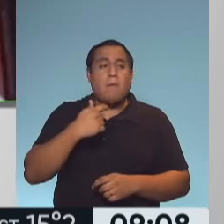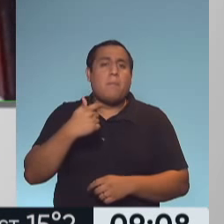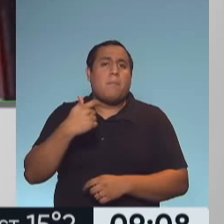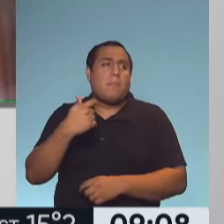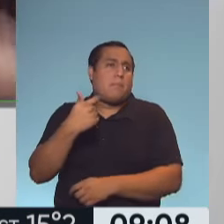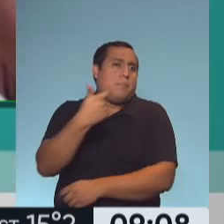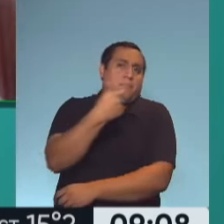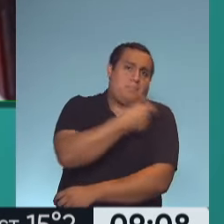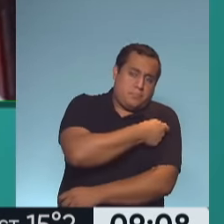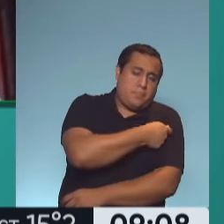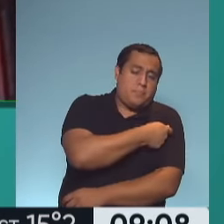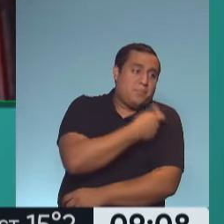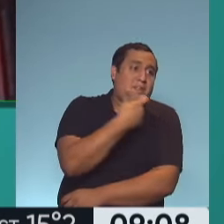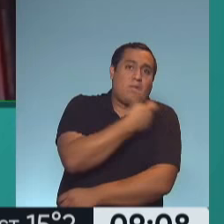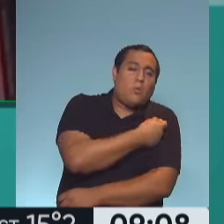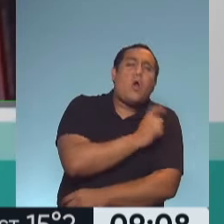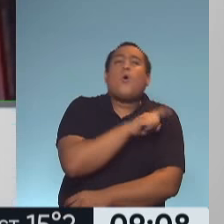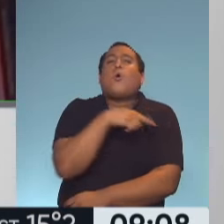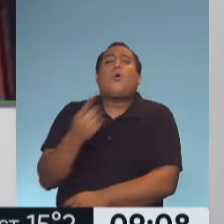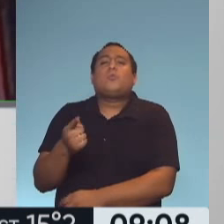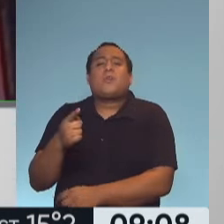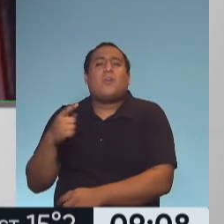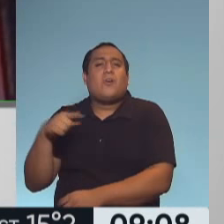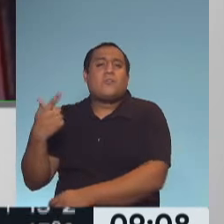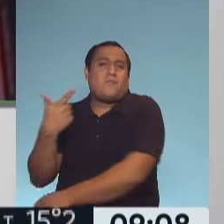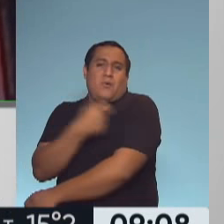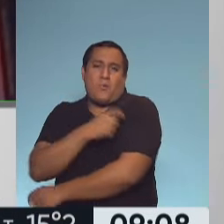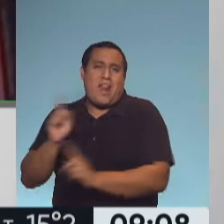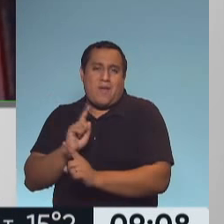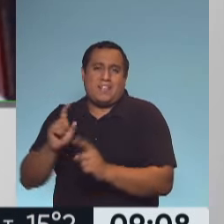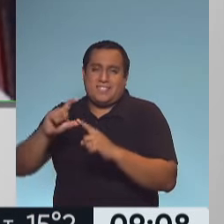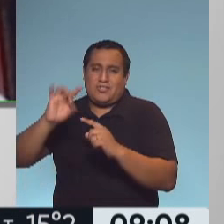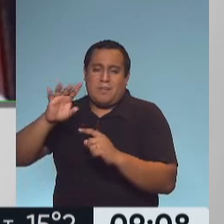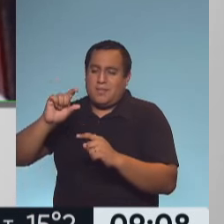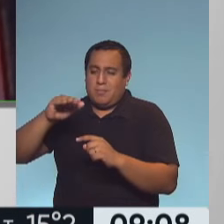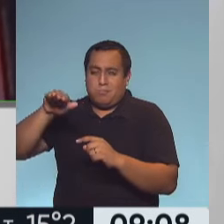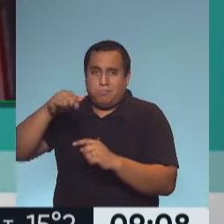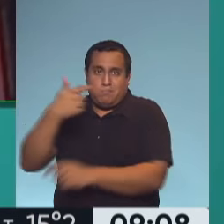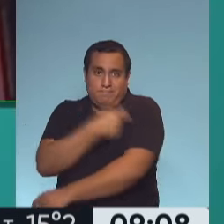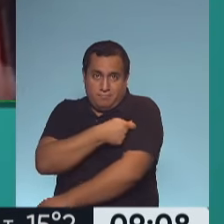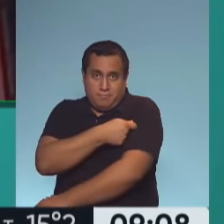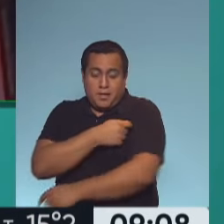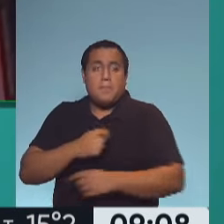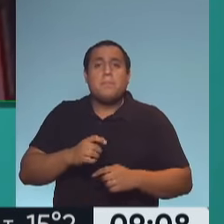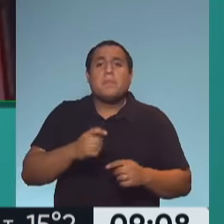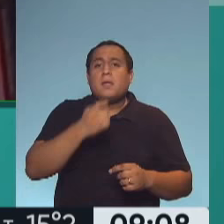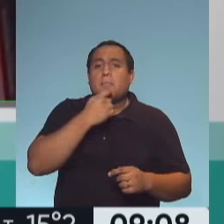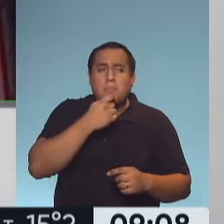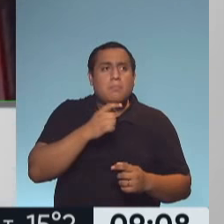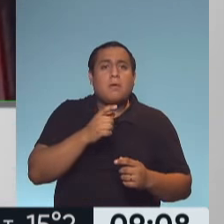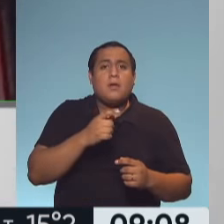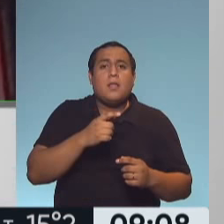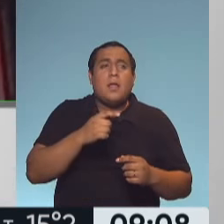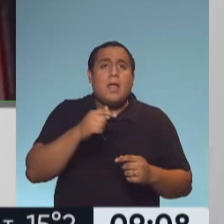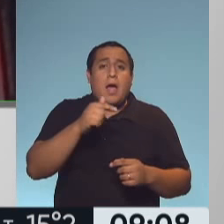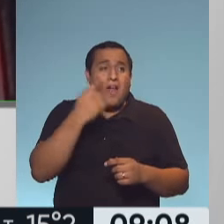rama de placebo, no hay un mayor riesgo de mortalidad. O sea que también sabemos por esta evidencia, que es muy clara y que es randomizada y da esta